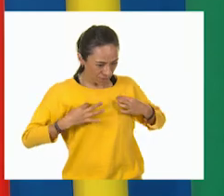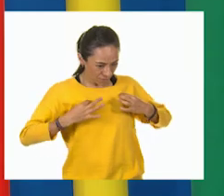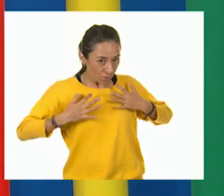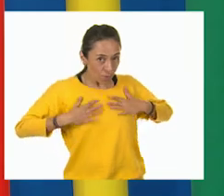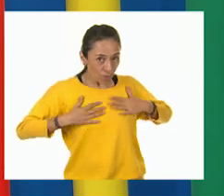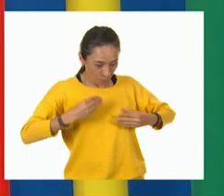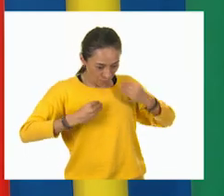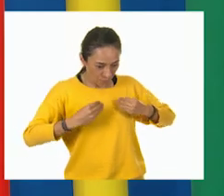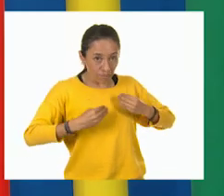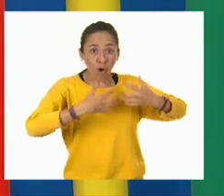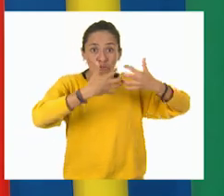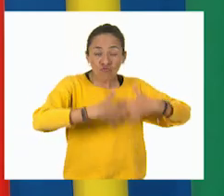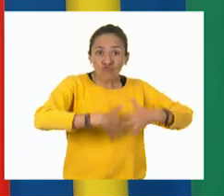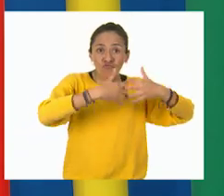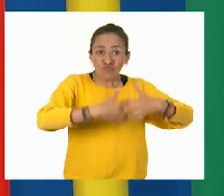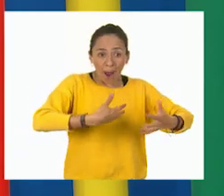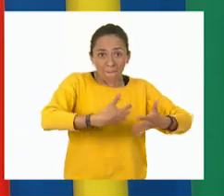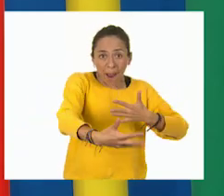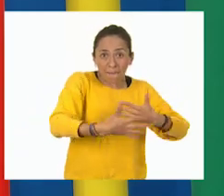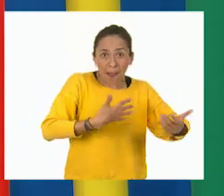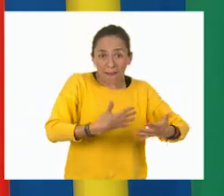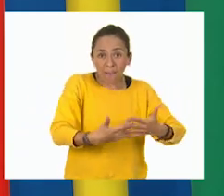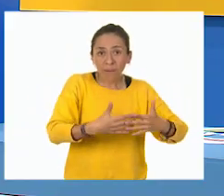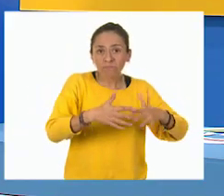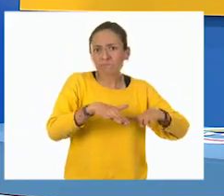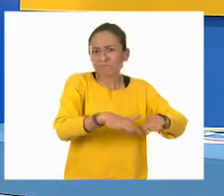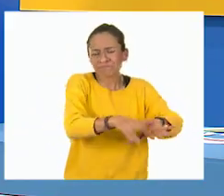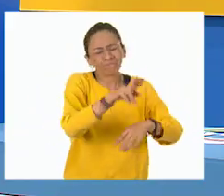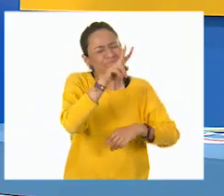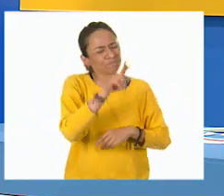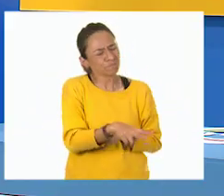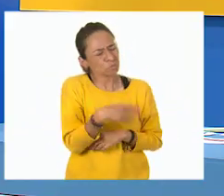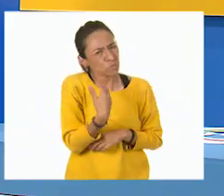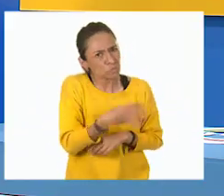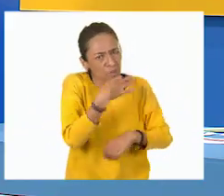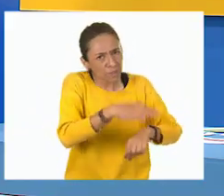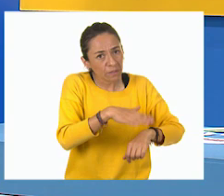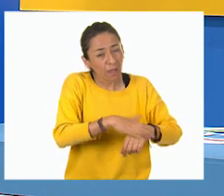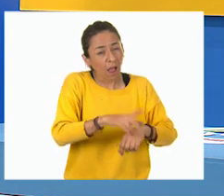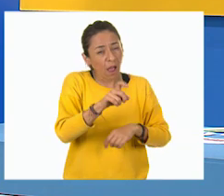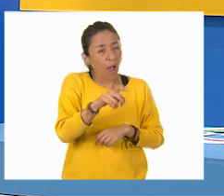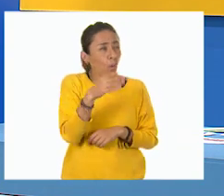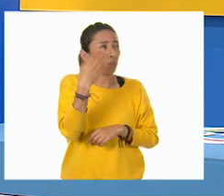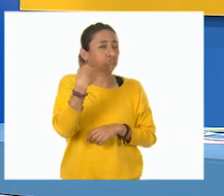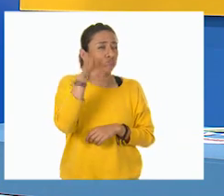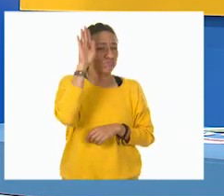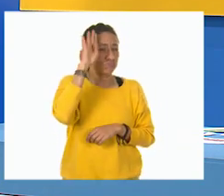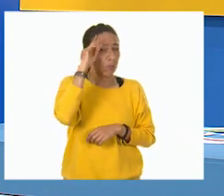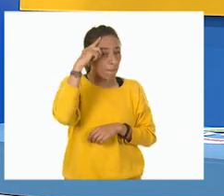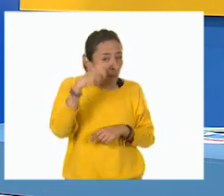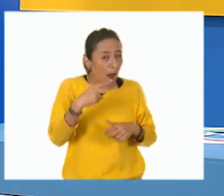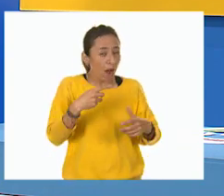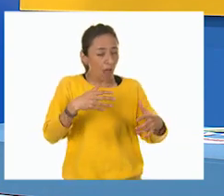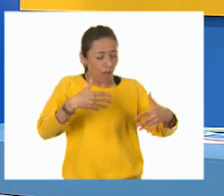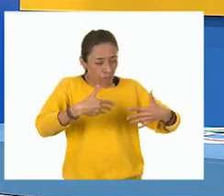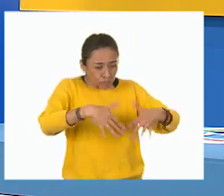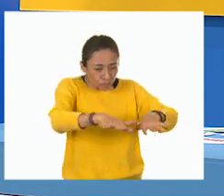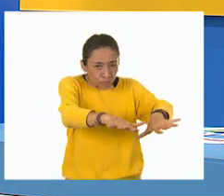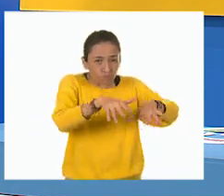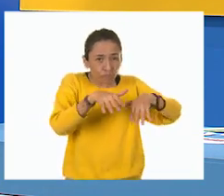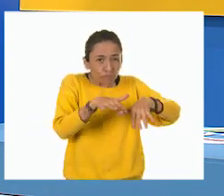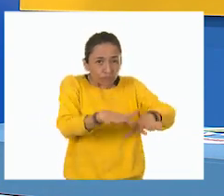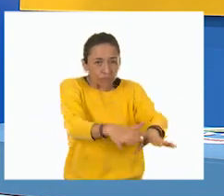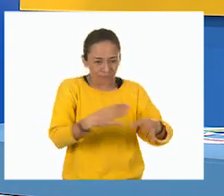la industria textil ocupa una cantidad impresionante de agua para confeccionar las prendas que usamos